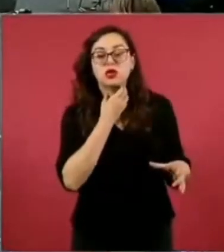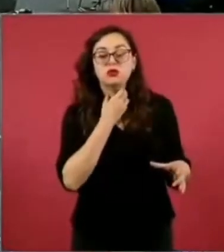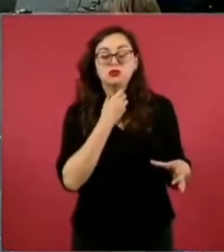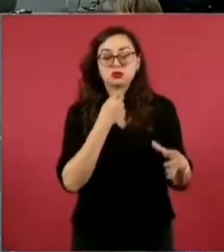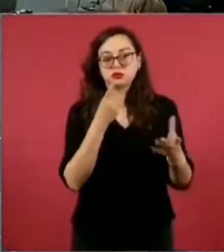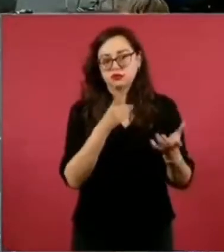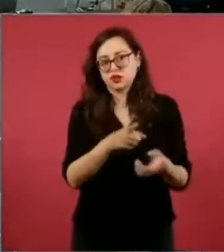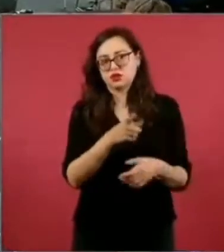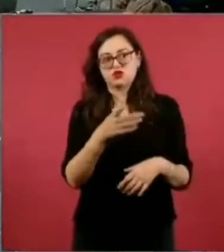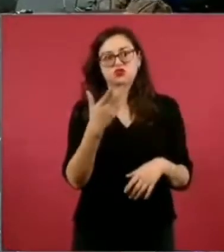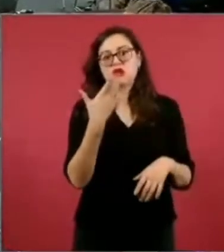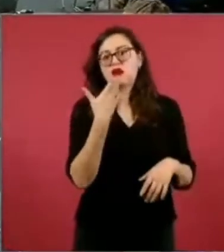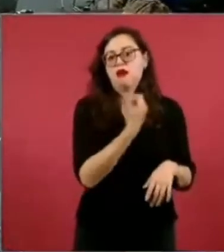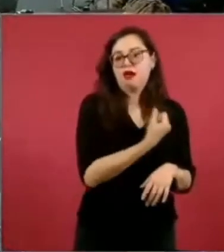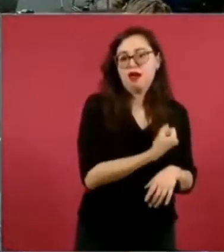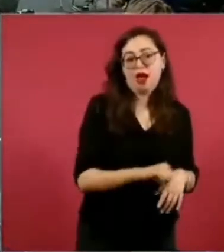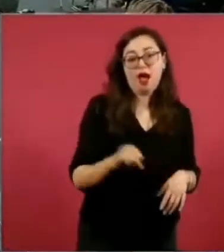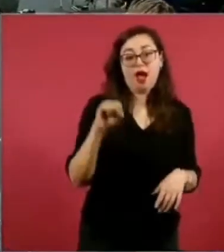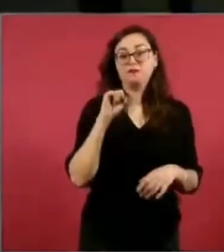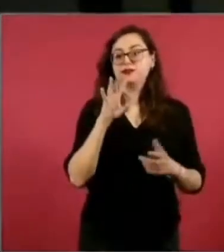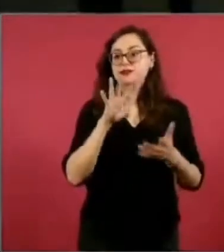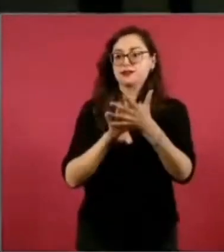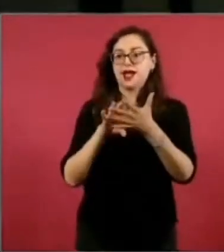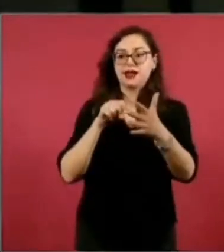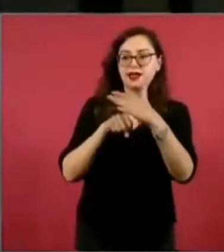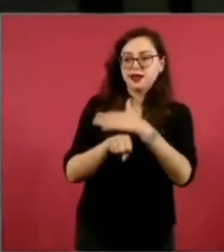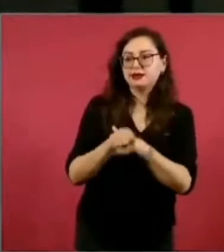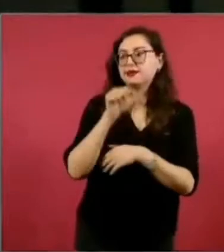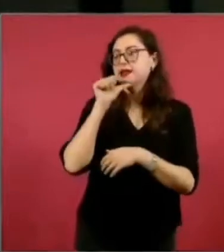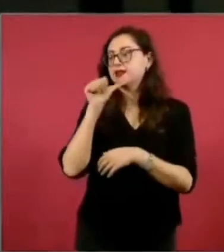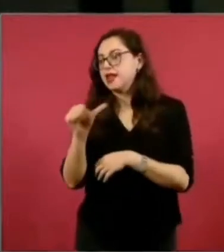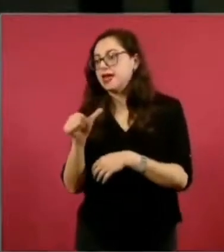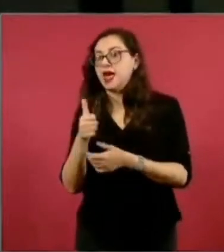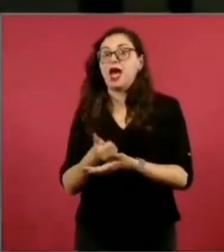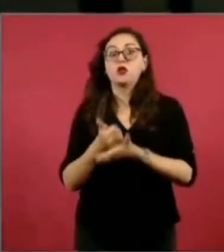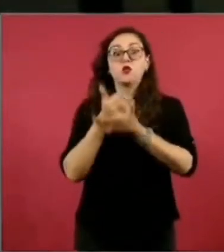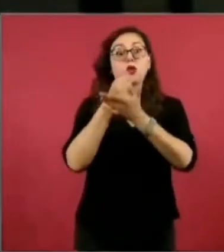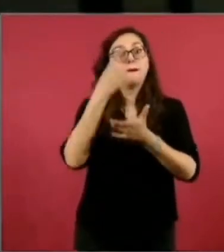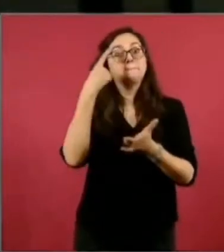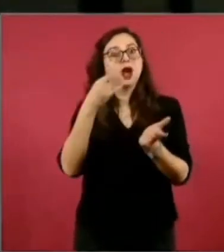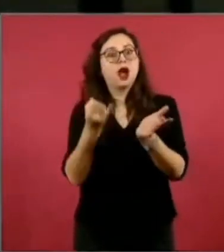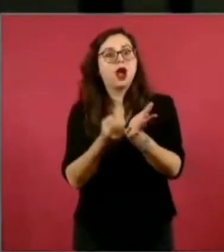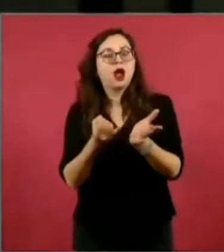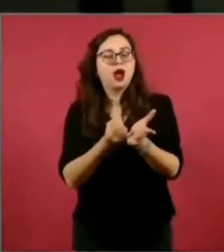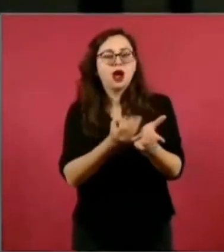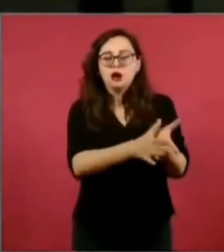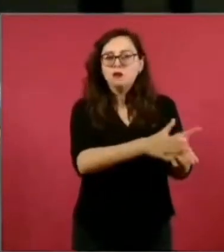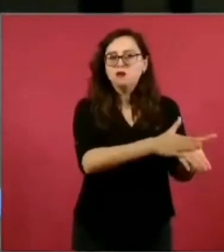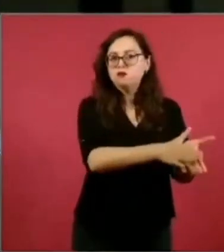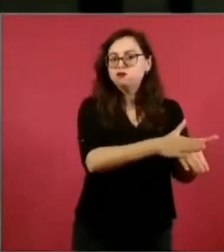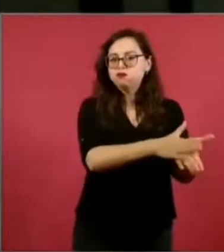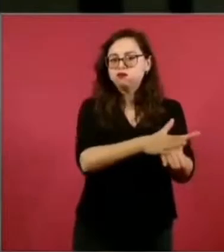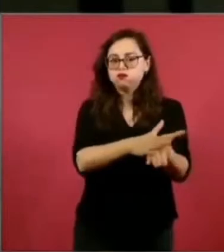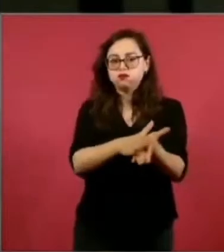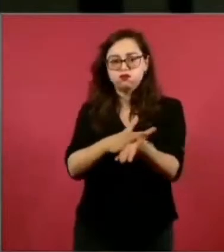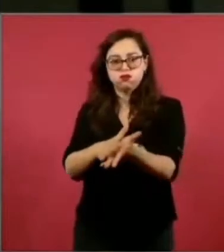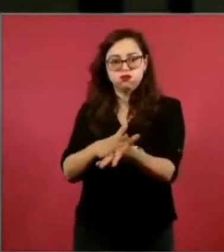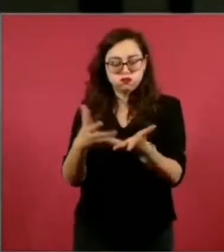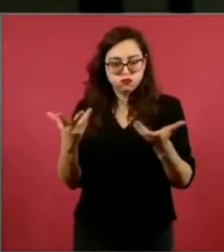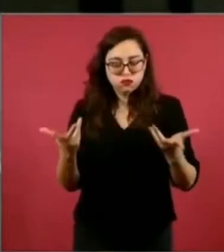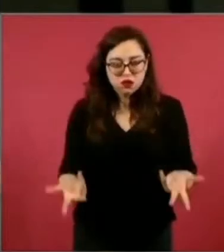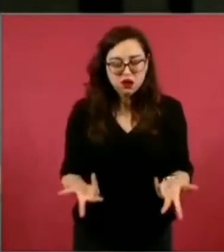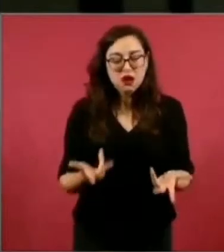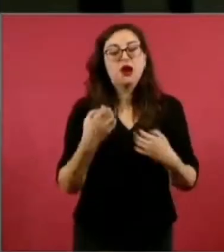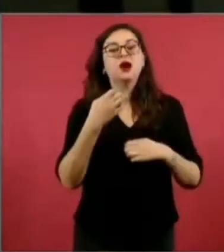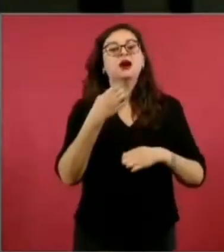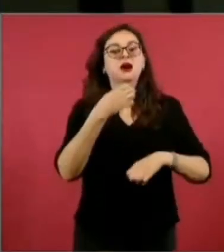precisamente porque se enfocan en tema de condonación fiscal, que a final de cuentas hay algunas empresas, por ejemplo,